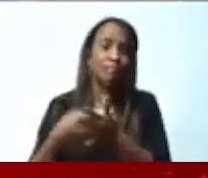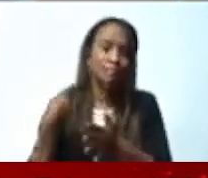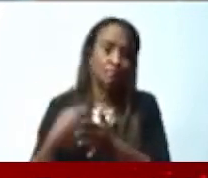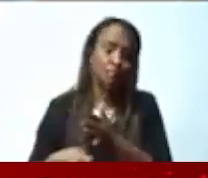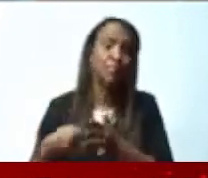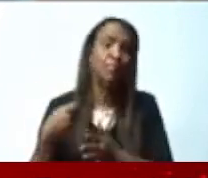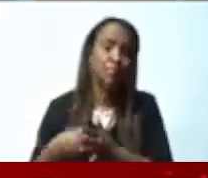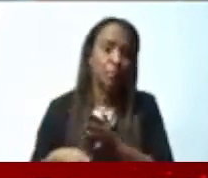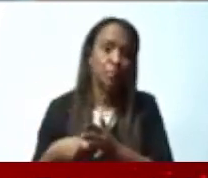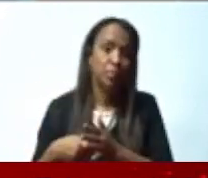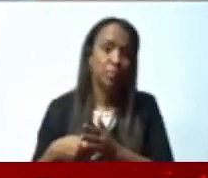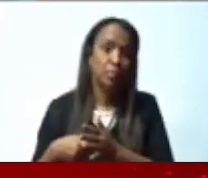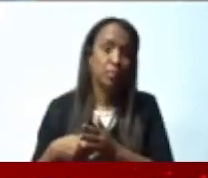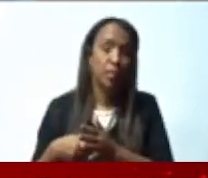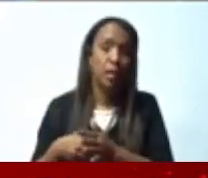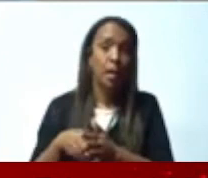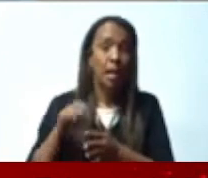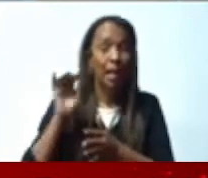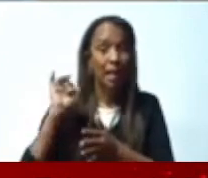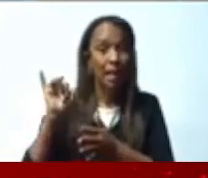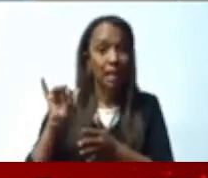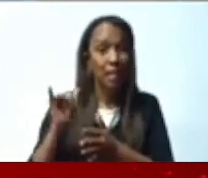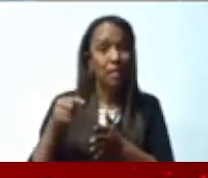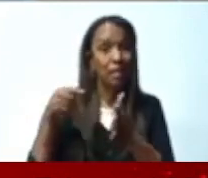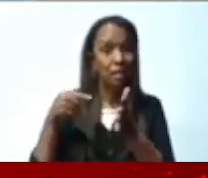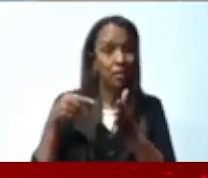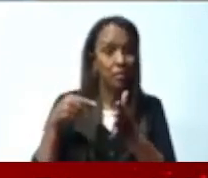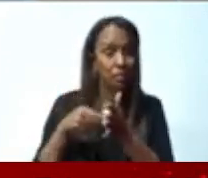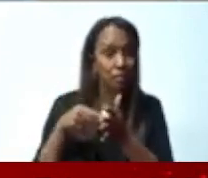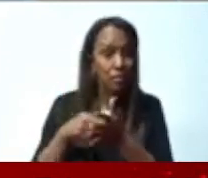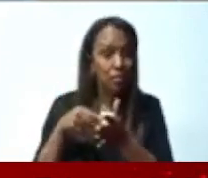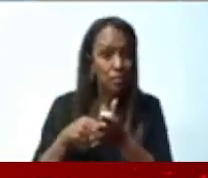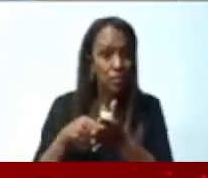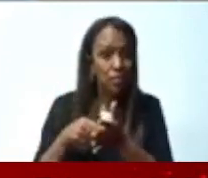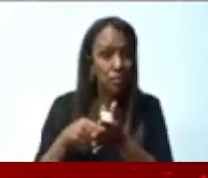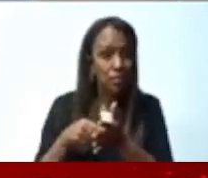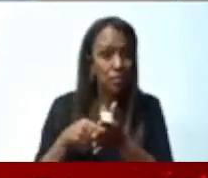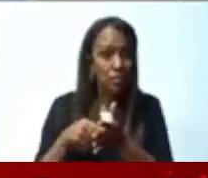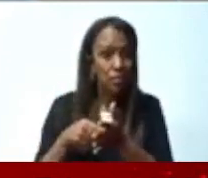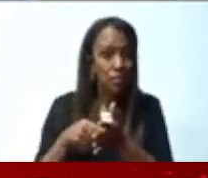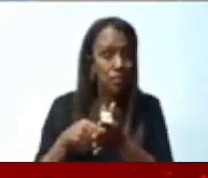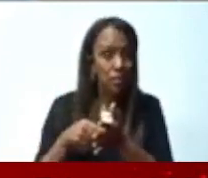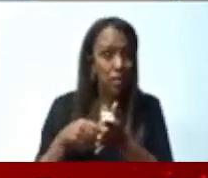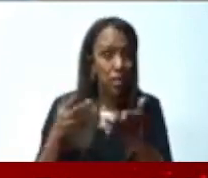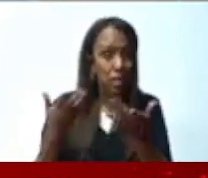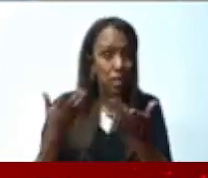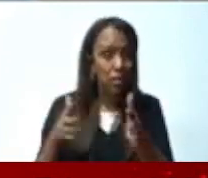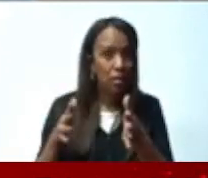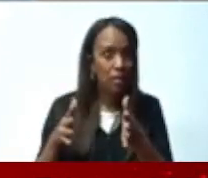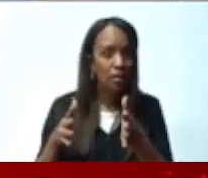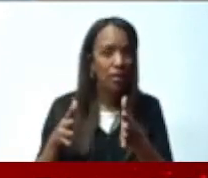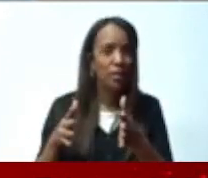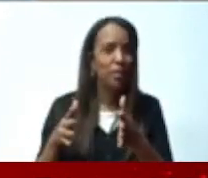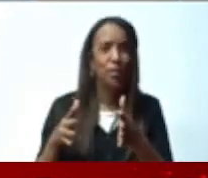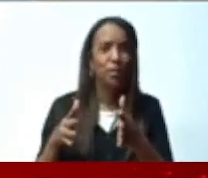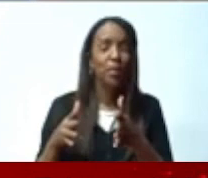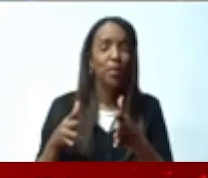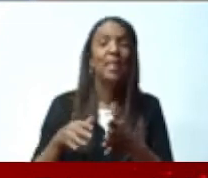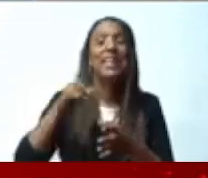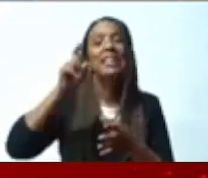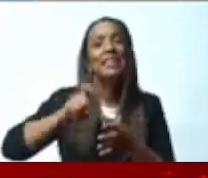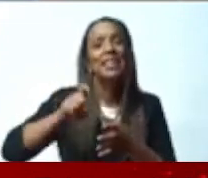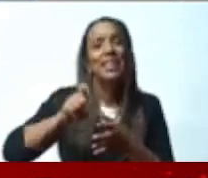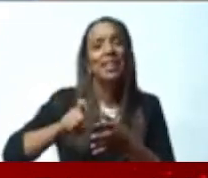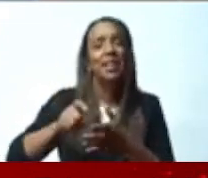No estoy hablando de la deuda, estamos hablando solo del interés de la deuda.